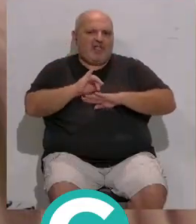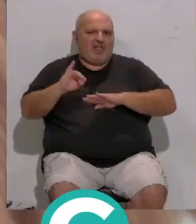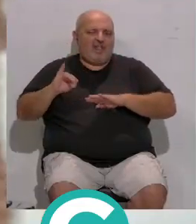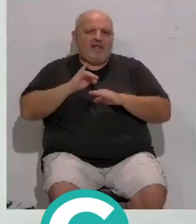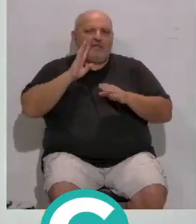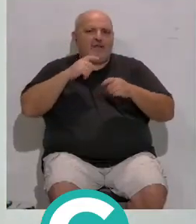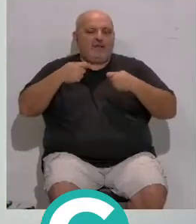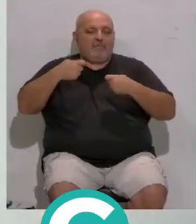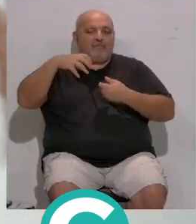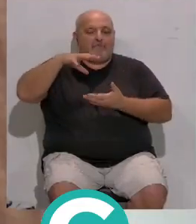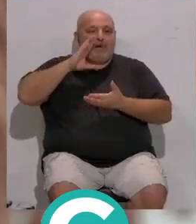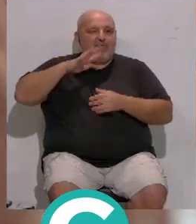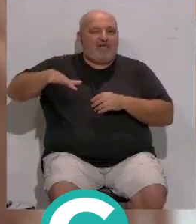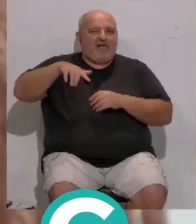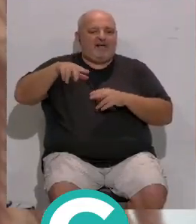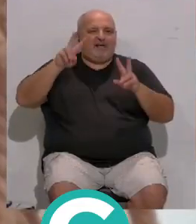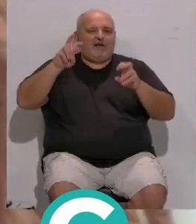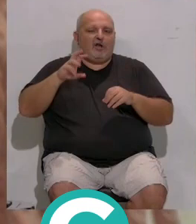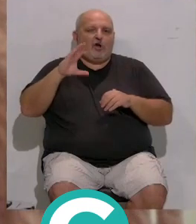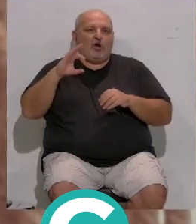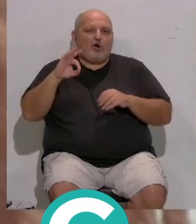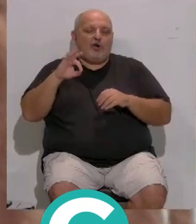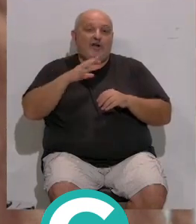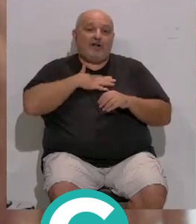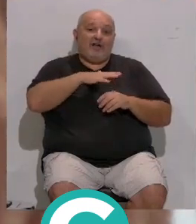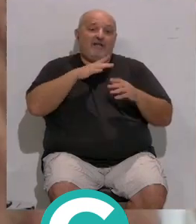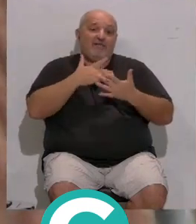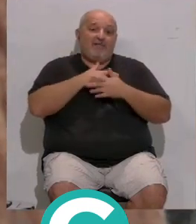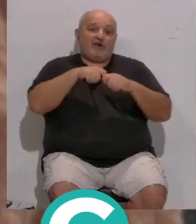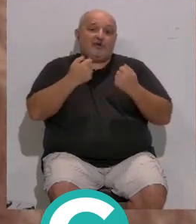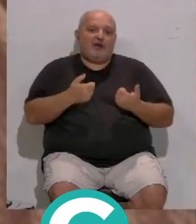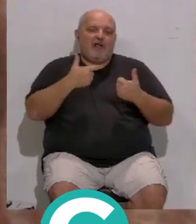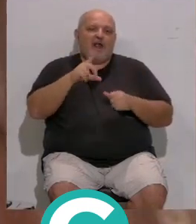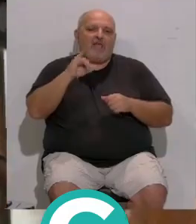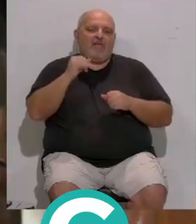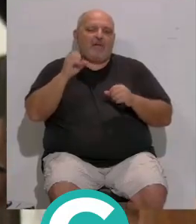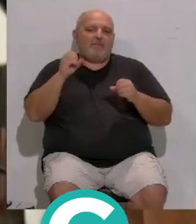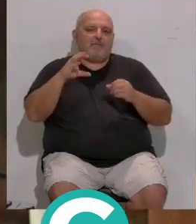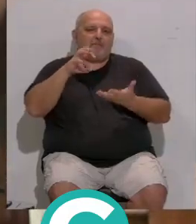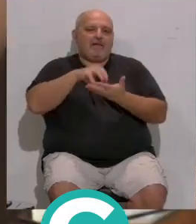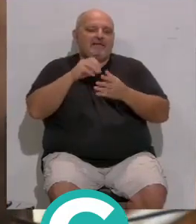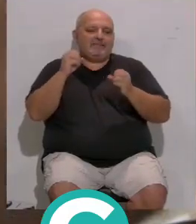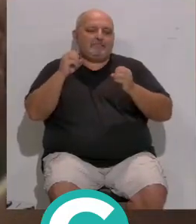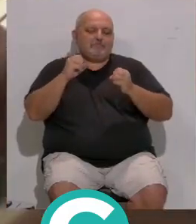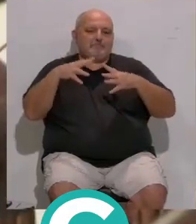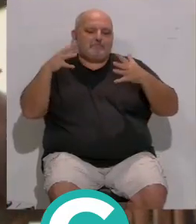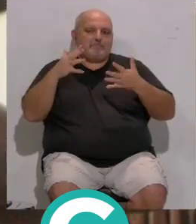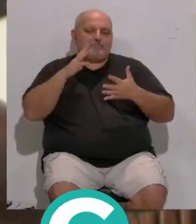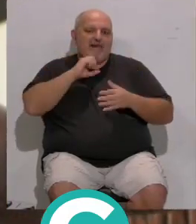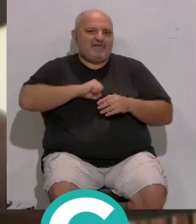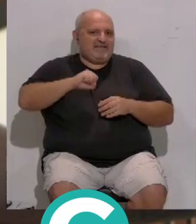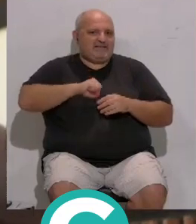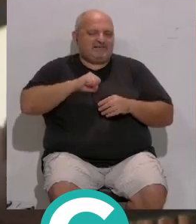...en el Mercado Central... temática elegida será Coco... ...y en el Mercado Virgen del Rosario... ...Alicia en el País de las Maravillas... ...en ambos